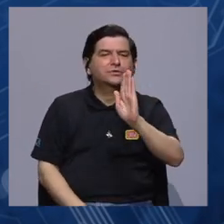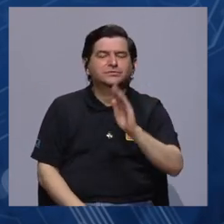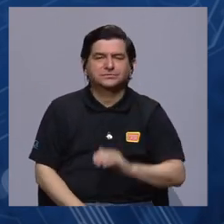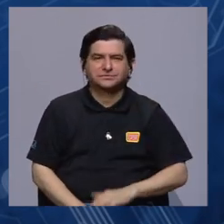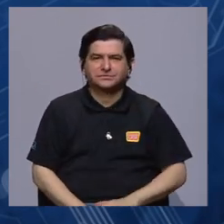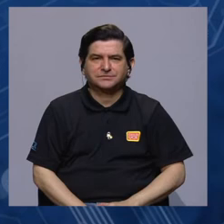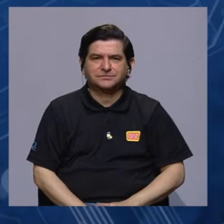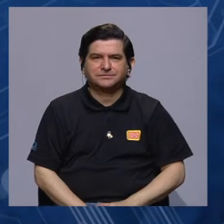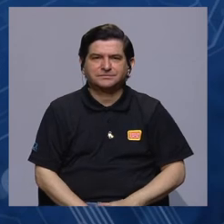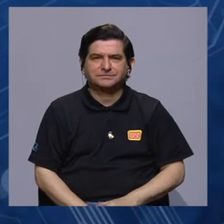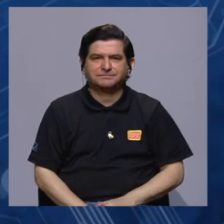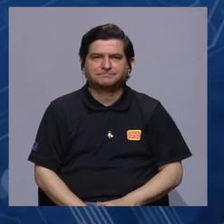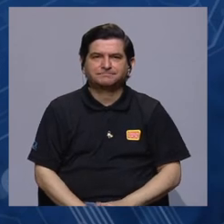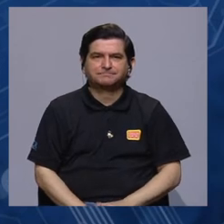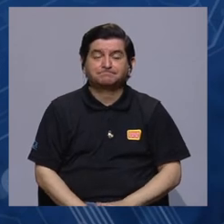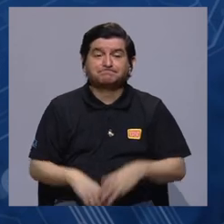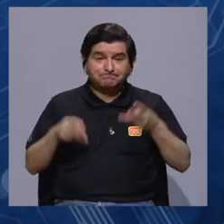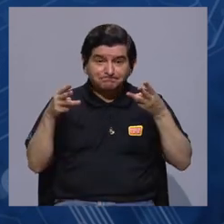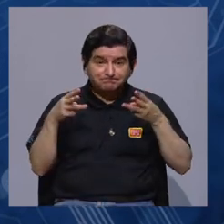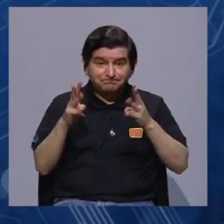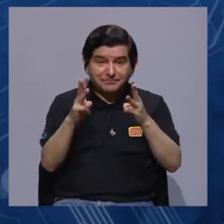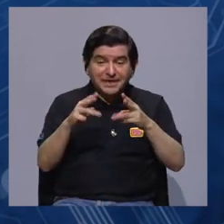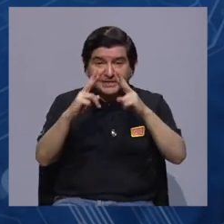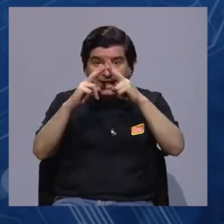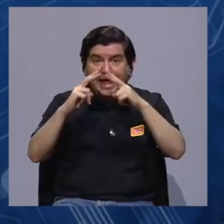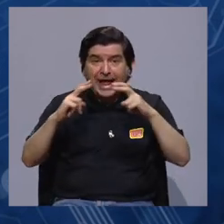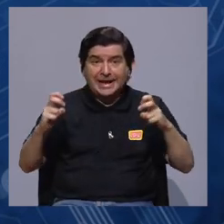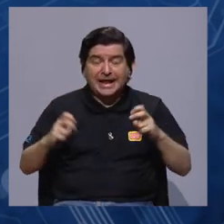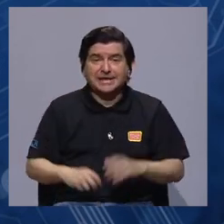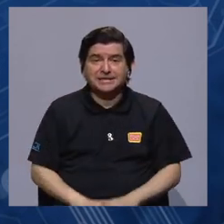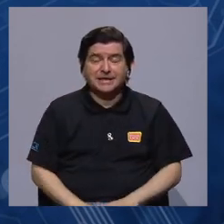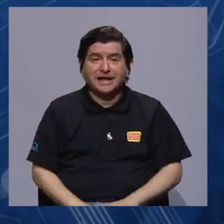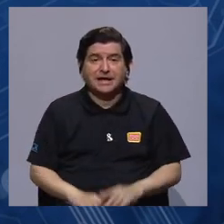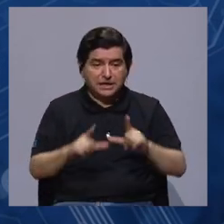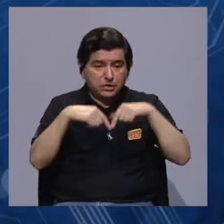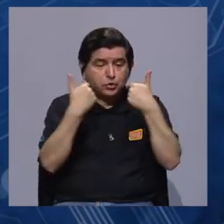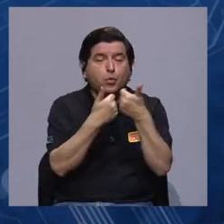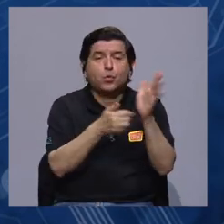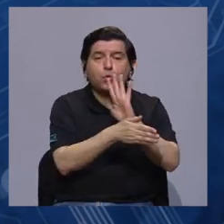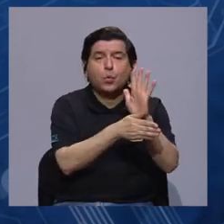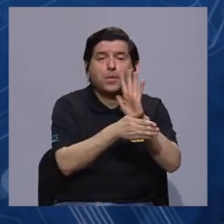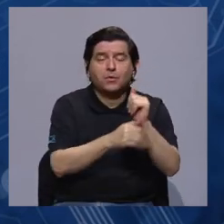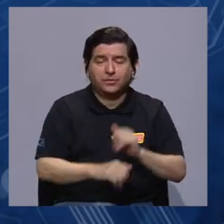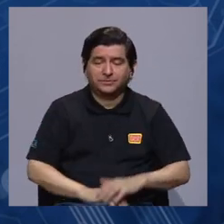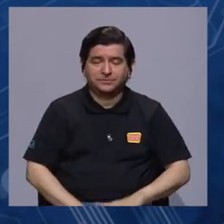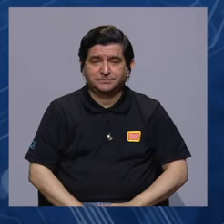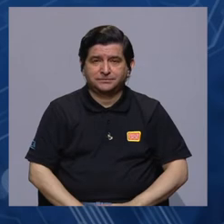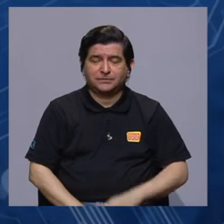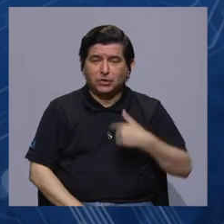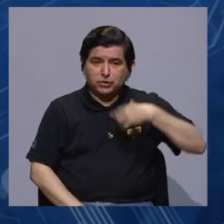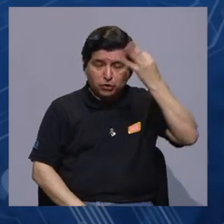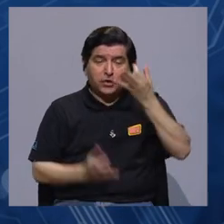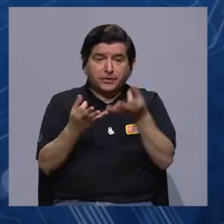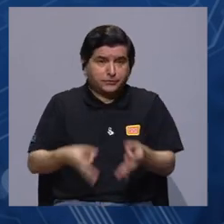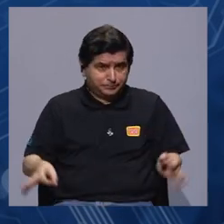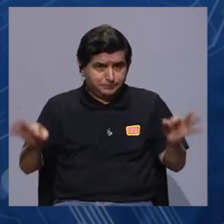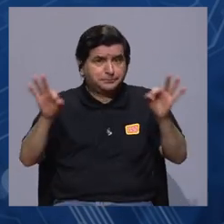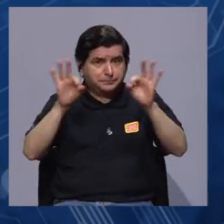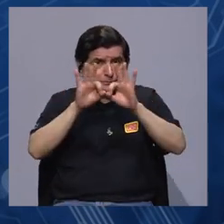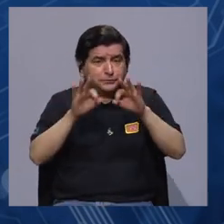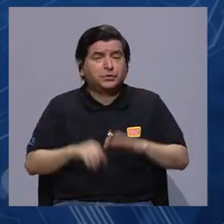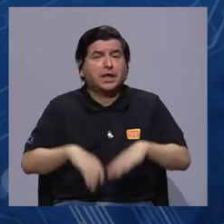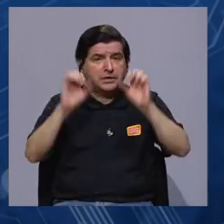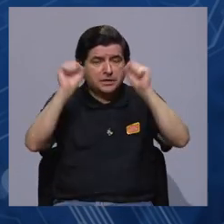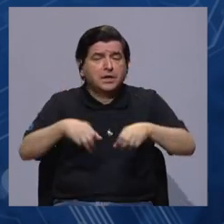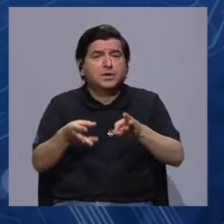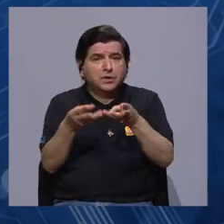doctorado? Sí, pues va a ser una metodología como de análisis de un corpus de películas, porque también creo que es